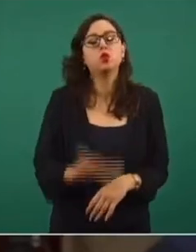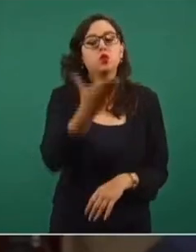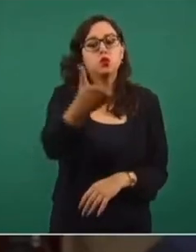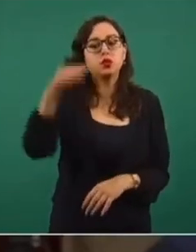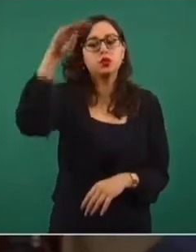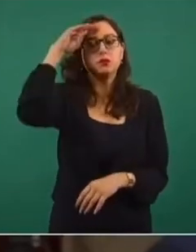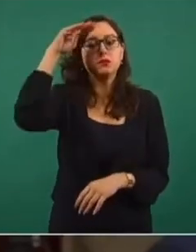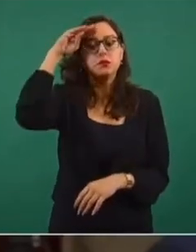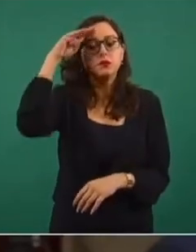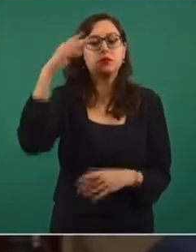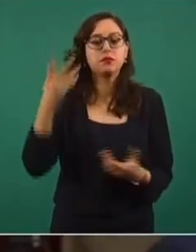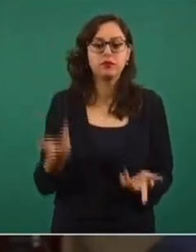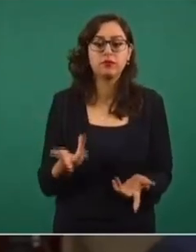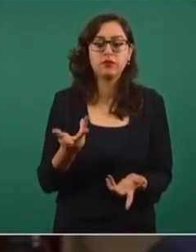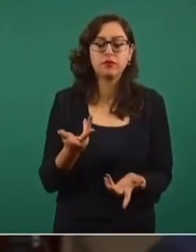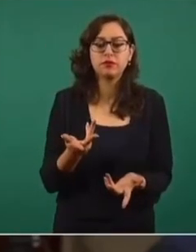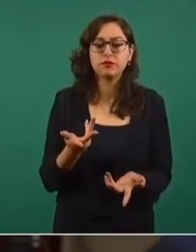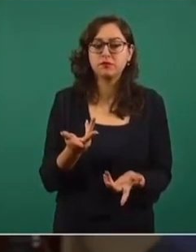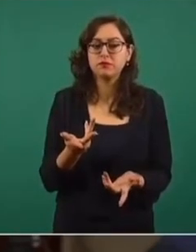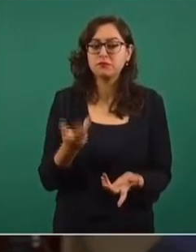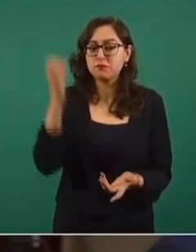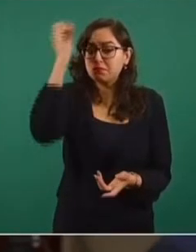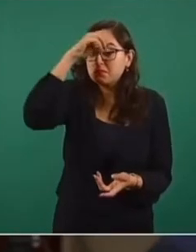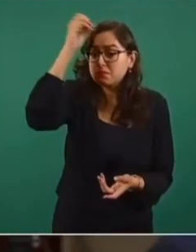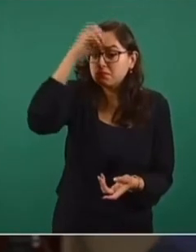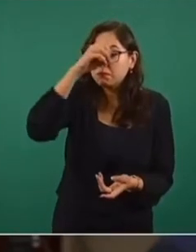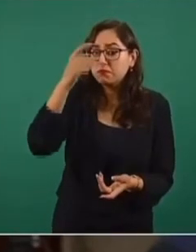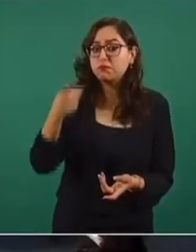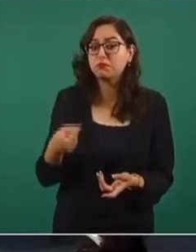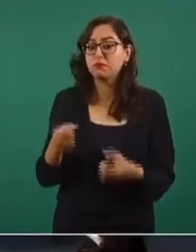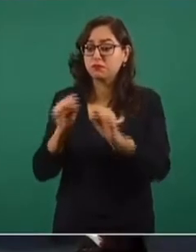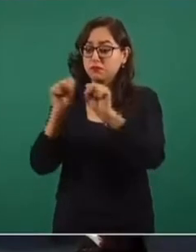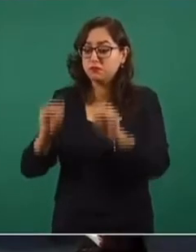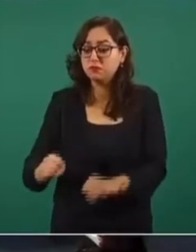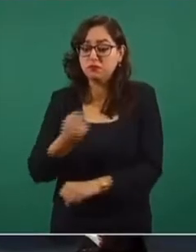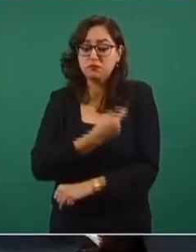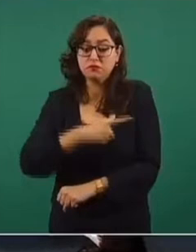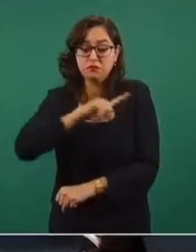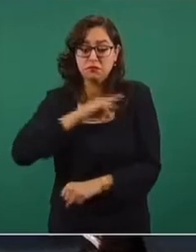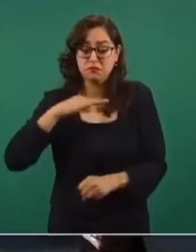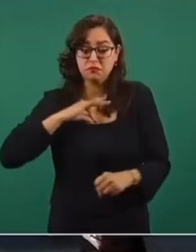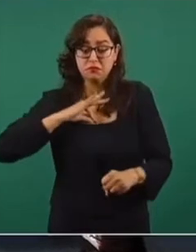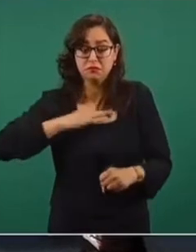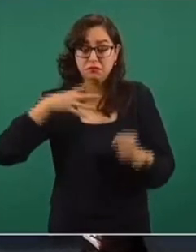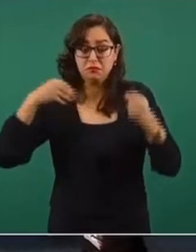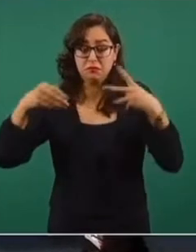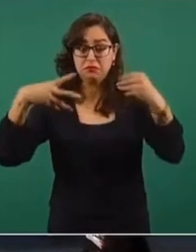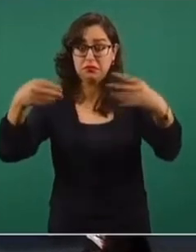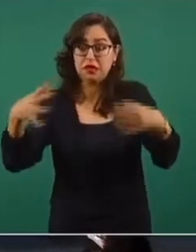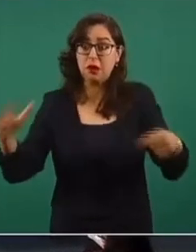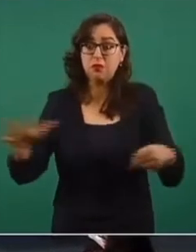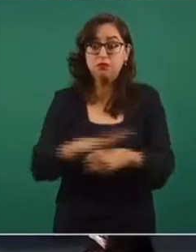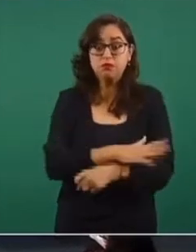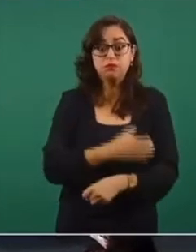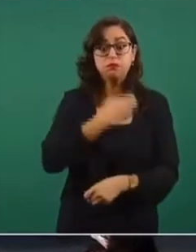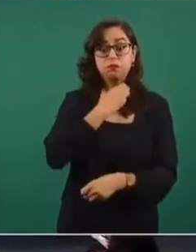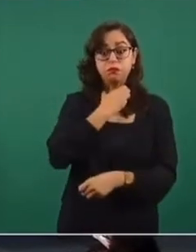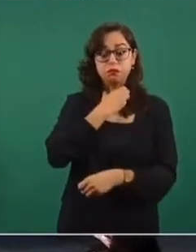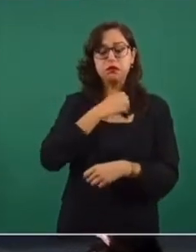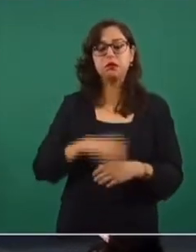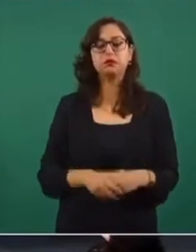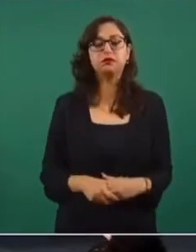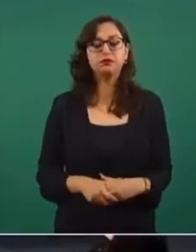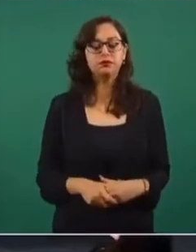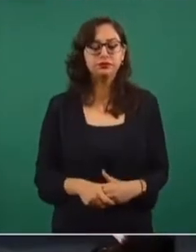Si esto en efecto sucede, ¿el sector salud se ha visto rebasado por la pandemia? Mira, sí vi las declaraciones del doctor Graue,